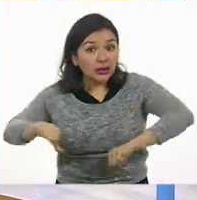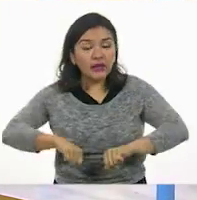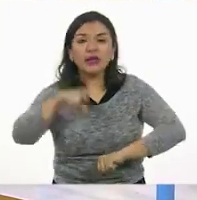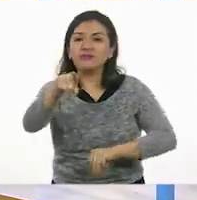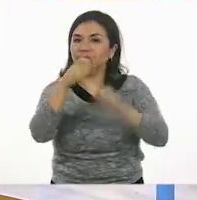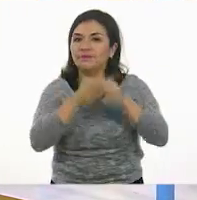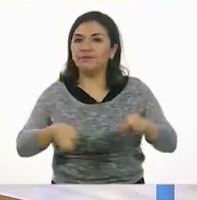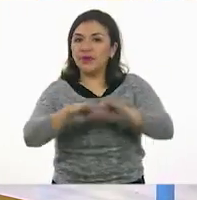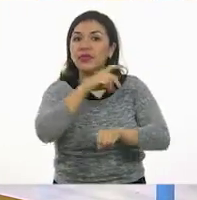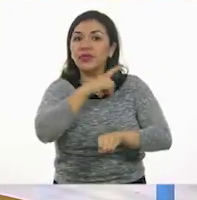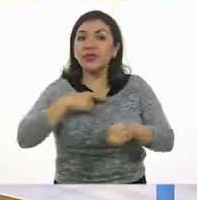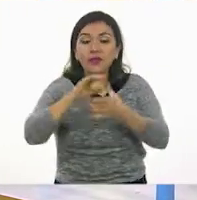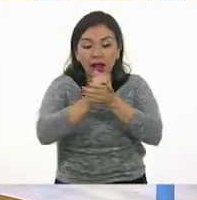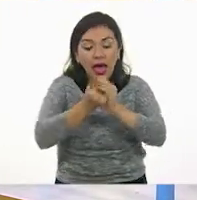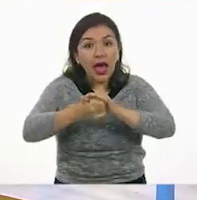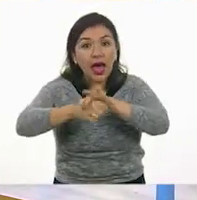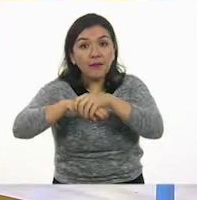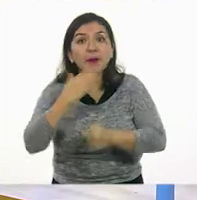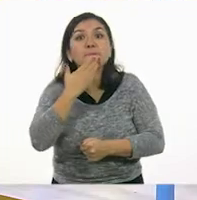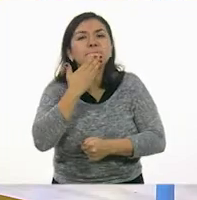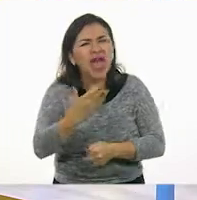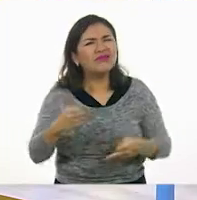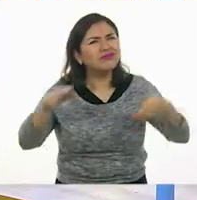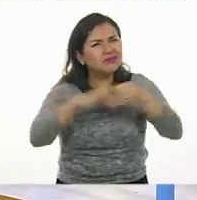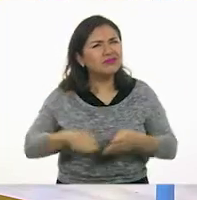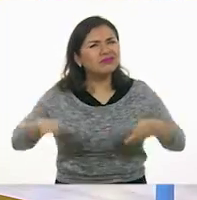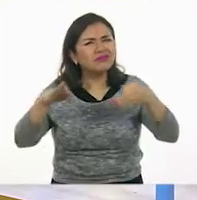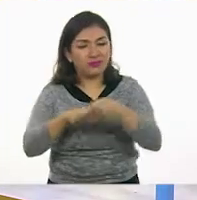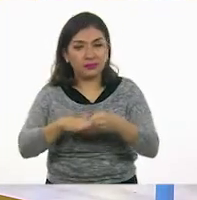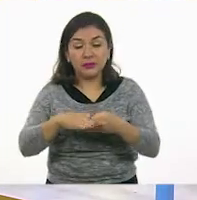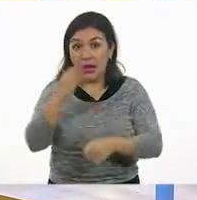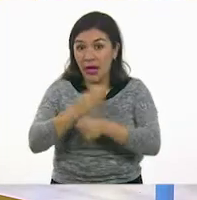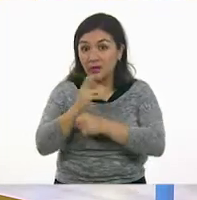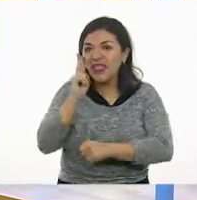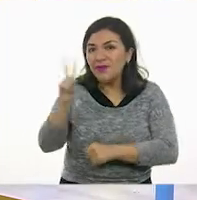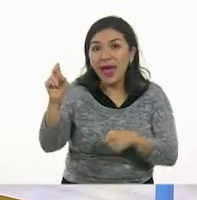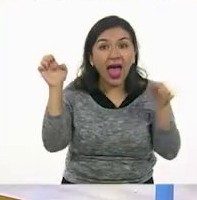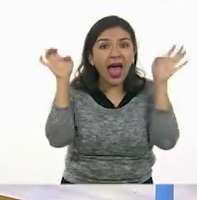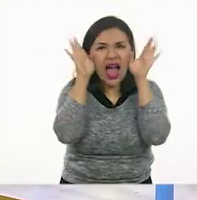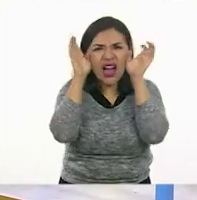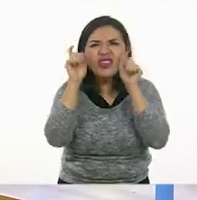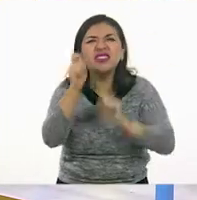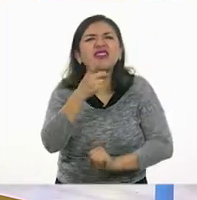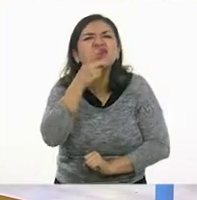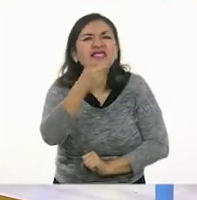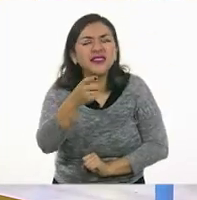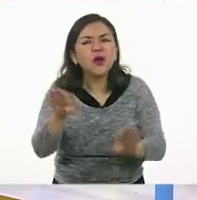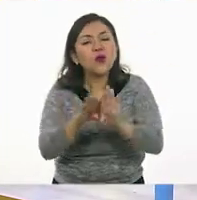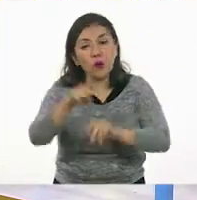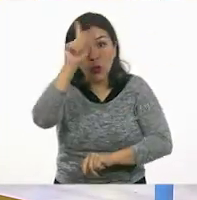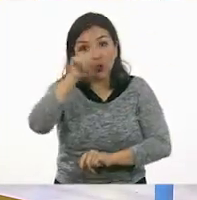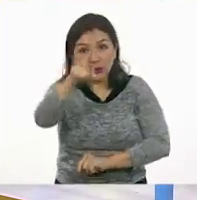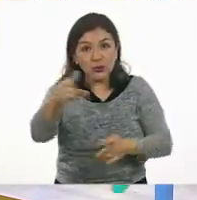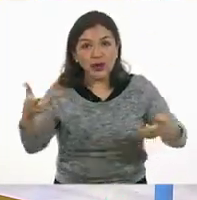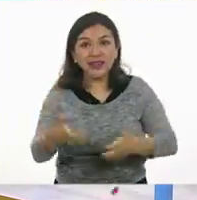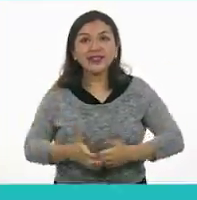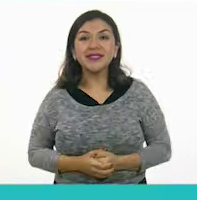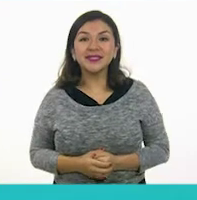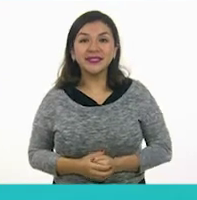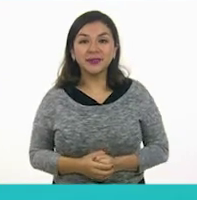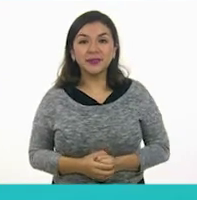importante lavarnos las manos constantemente. Así que vamos con Ajo Listo que nos va a dar una recomendación.